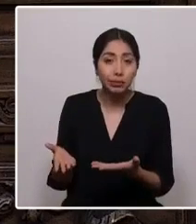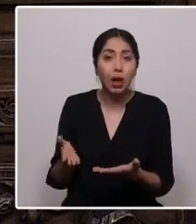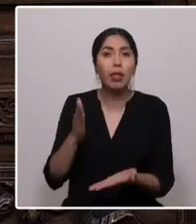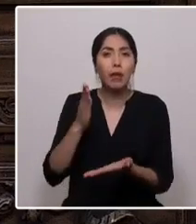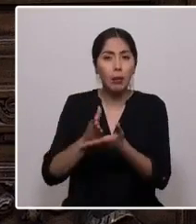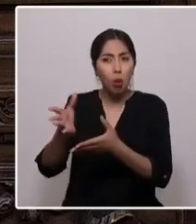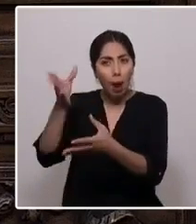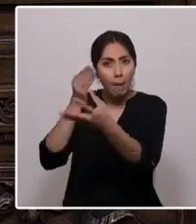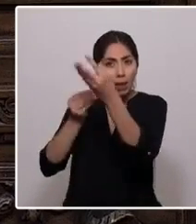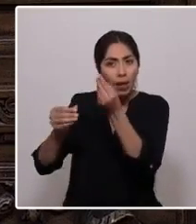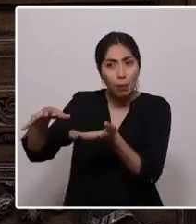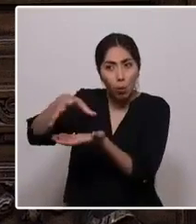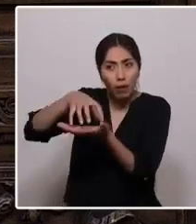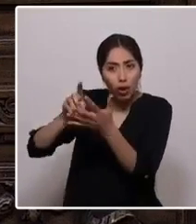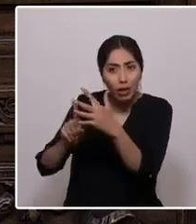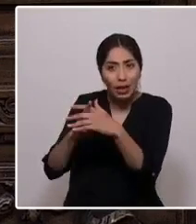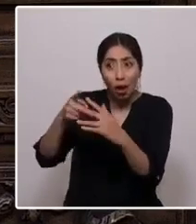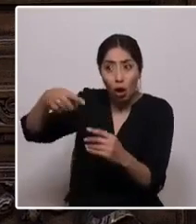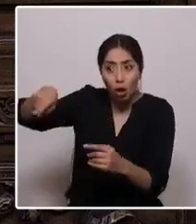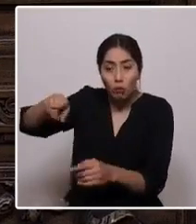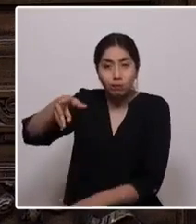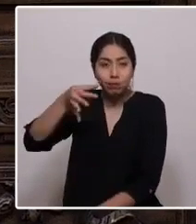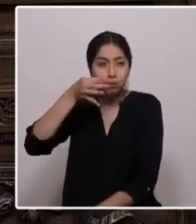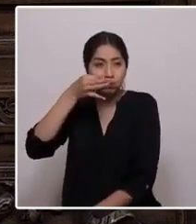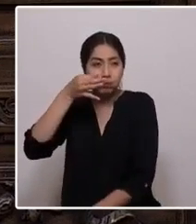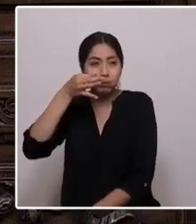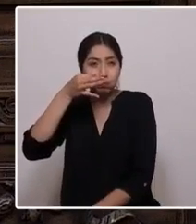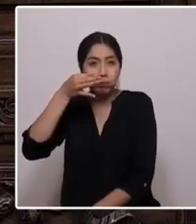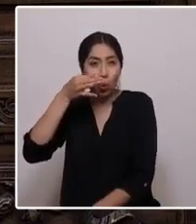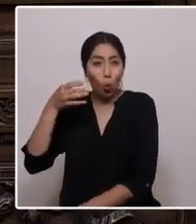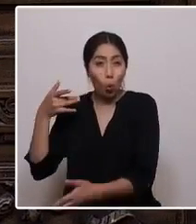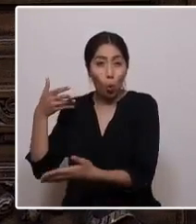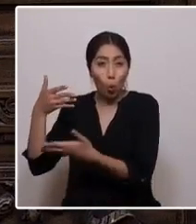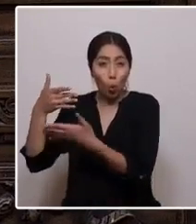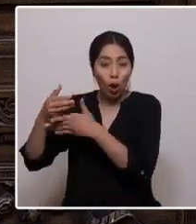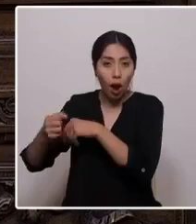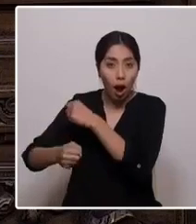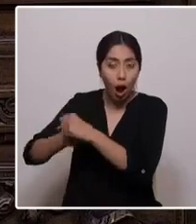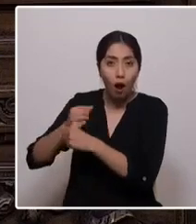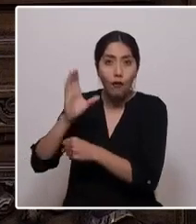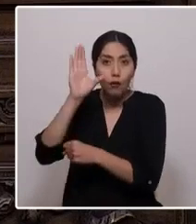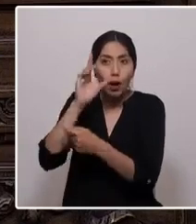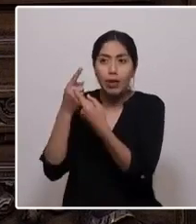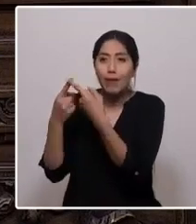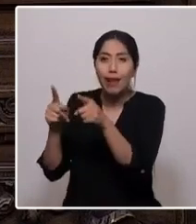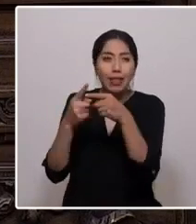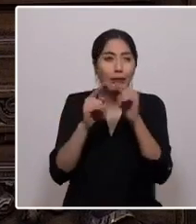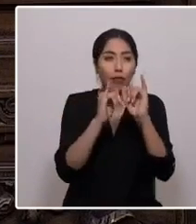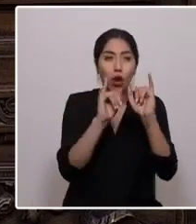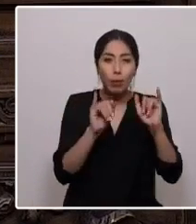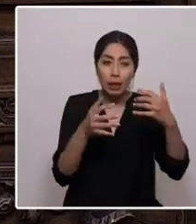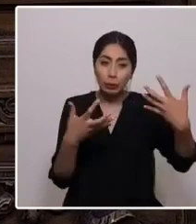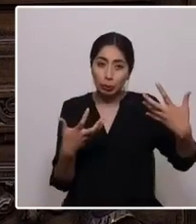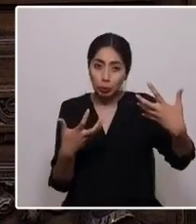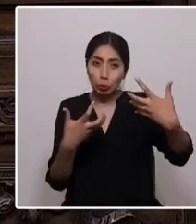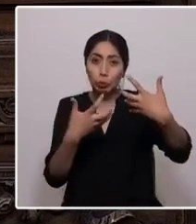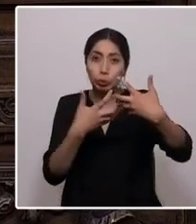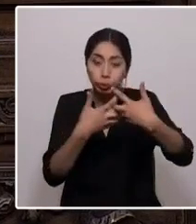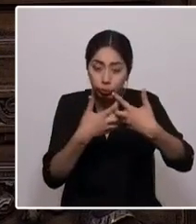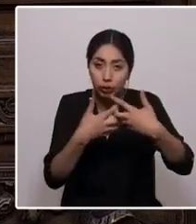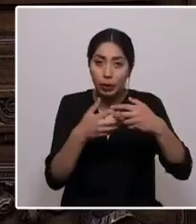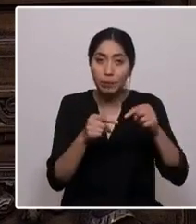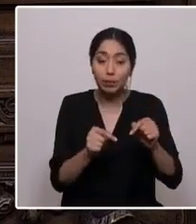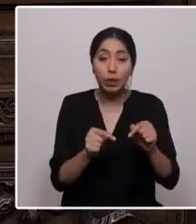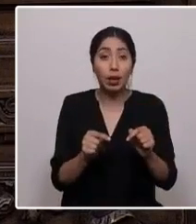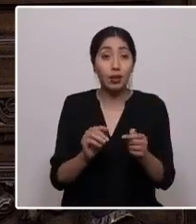originarios que por milenios han observado esos ritmos y han buscado diferentes maneras de sincronizarse con ellos. Claro está que nada es